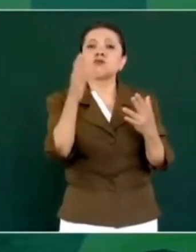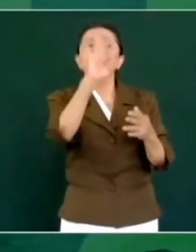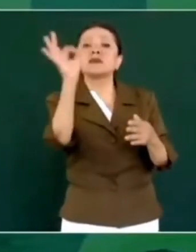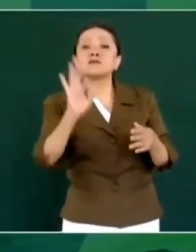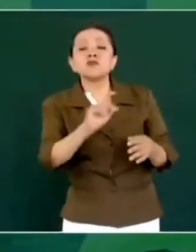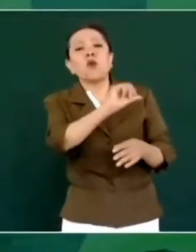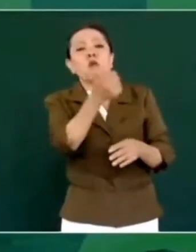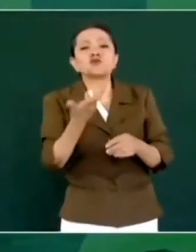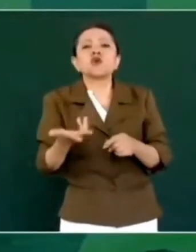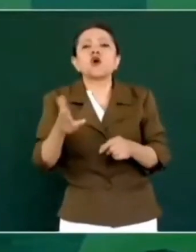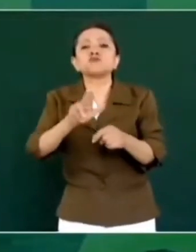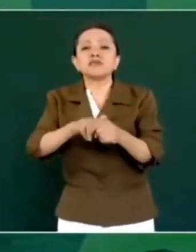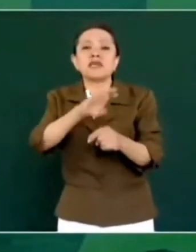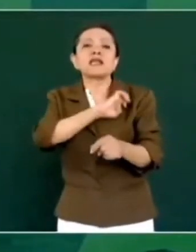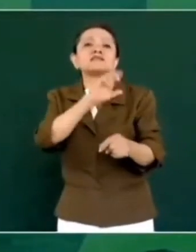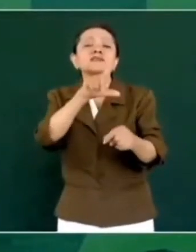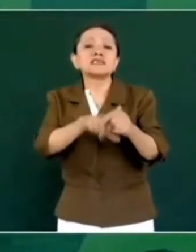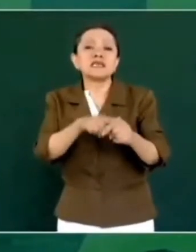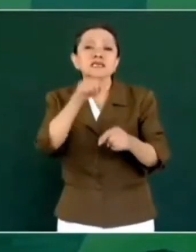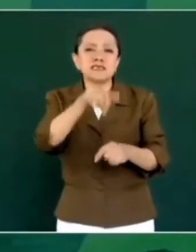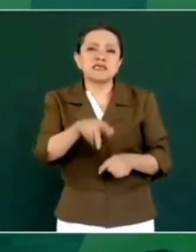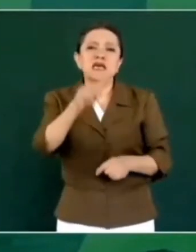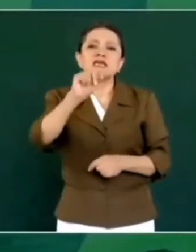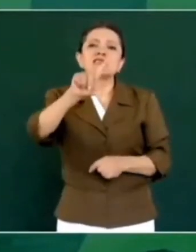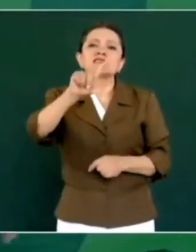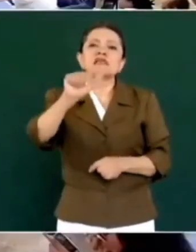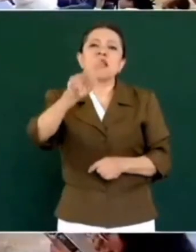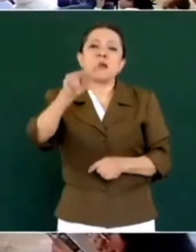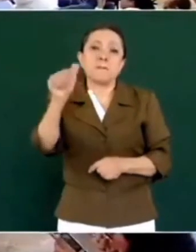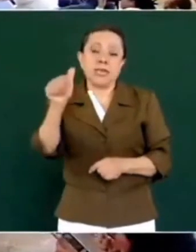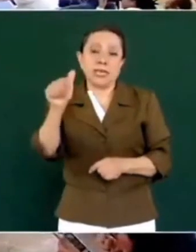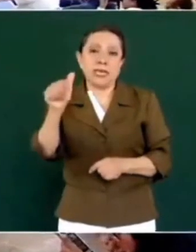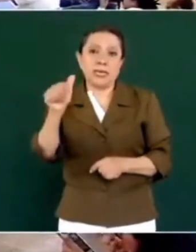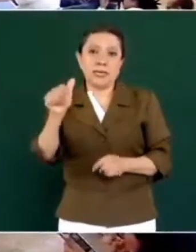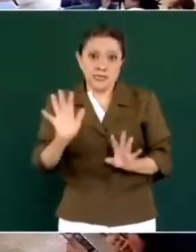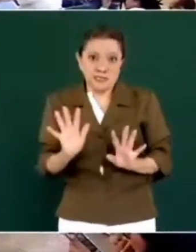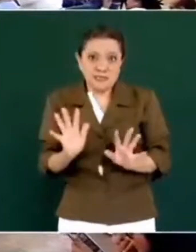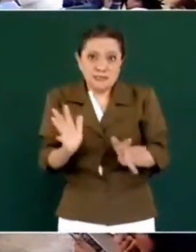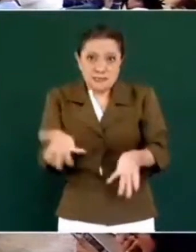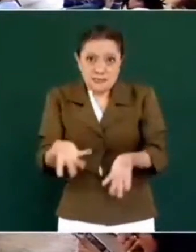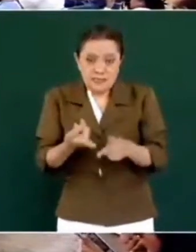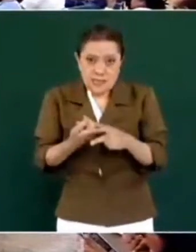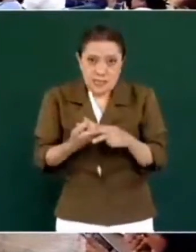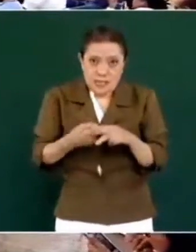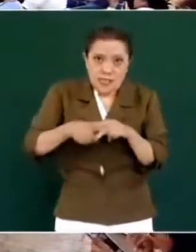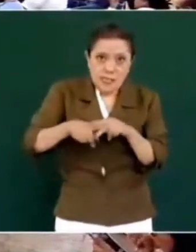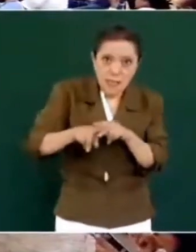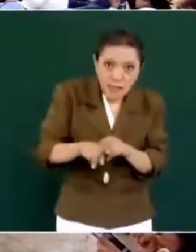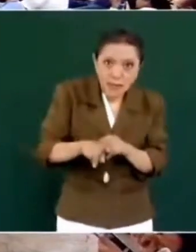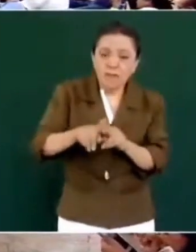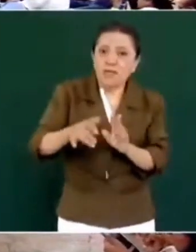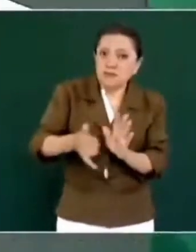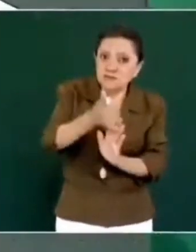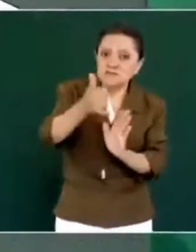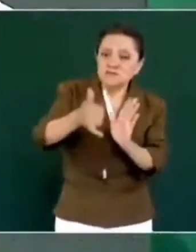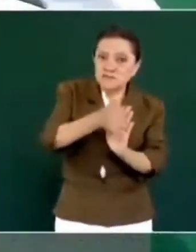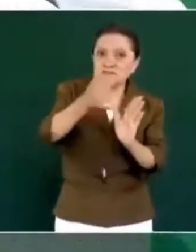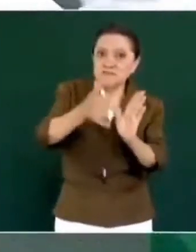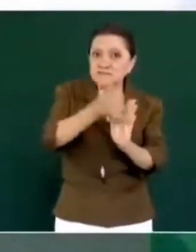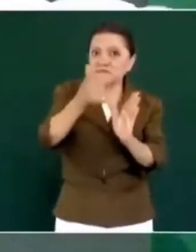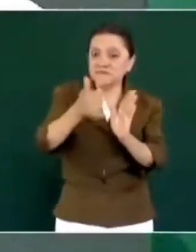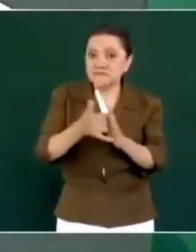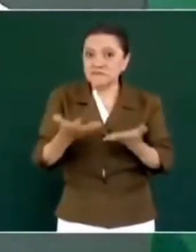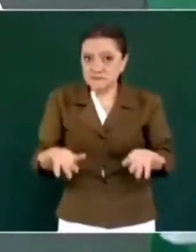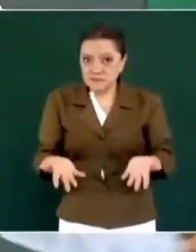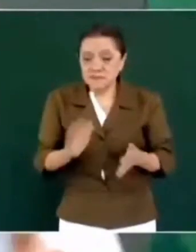especialidades en Tlapa. Que ya se está iniciando la construcción.